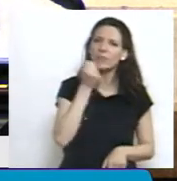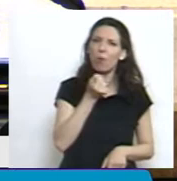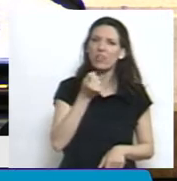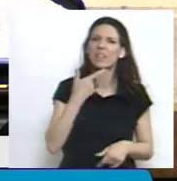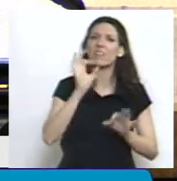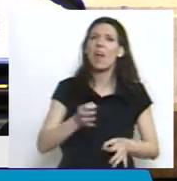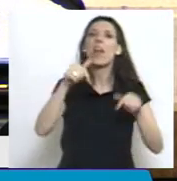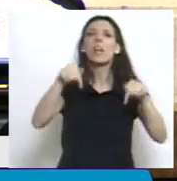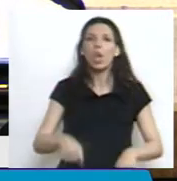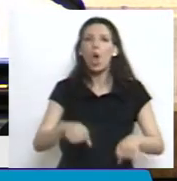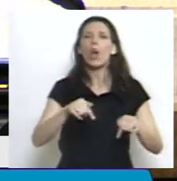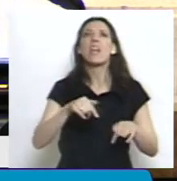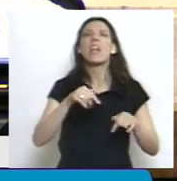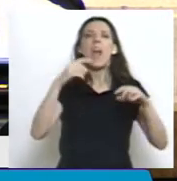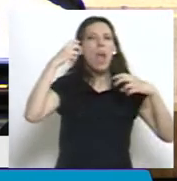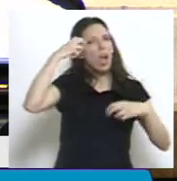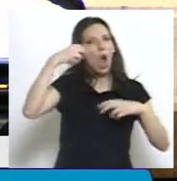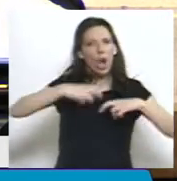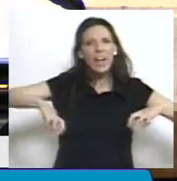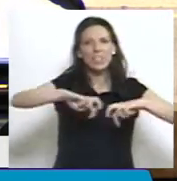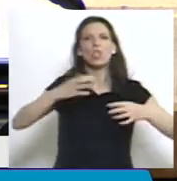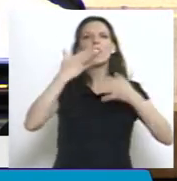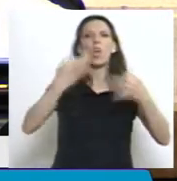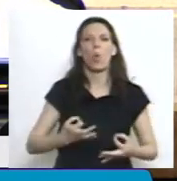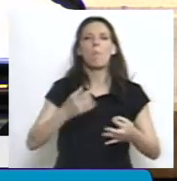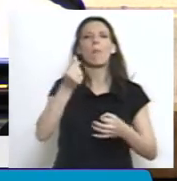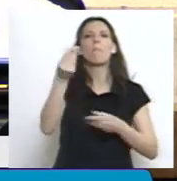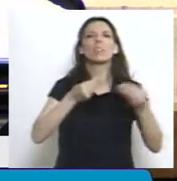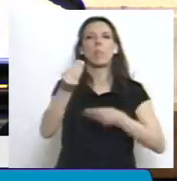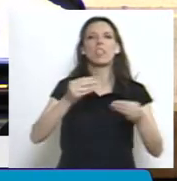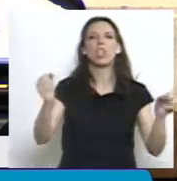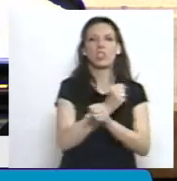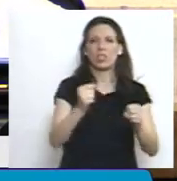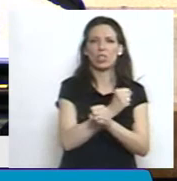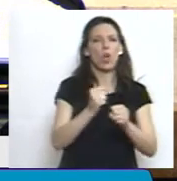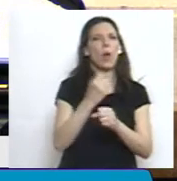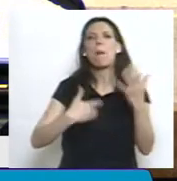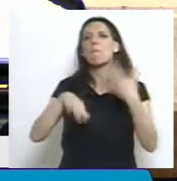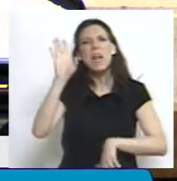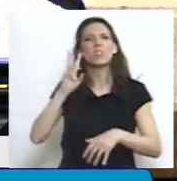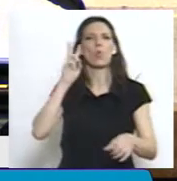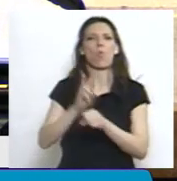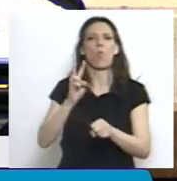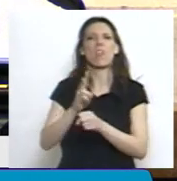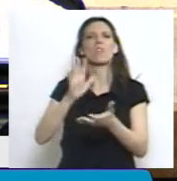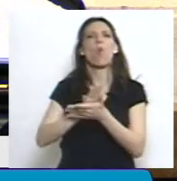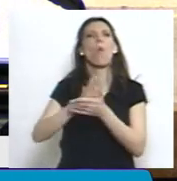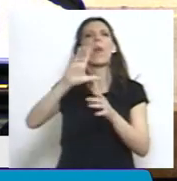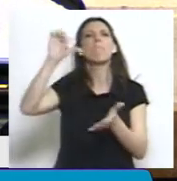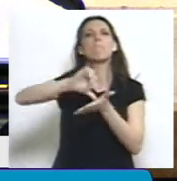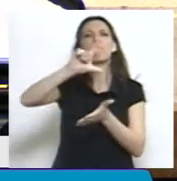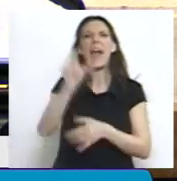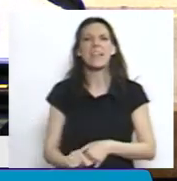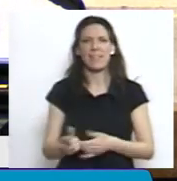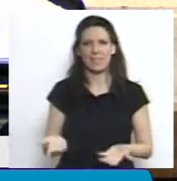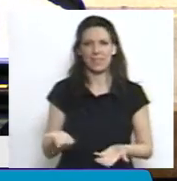cumple con los argentinos y va a dejar un presupuesto sancionado cuidando la institucionalidad de la Argentina para que el Presidente que venga